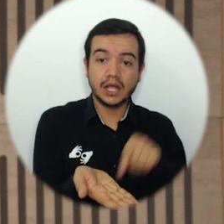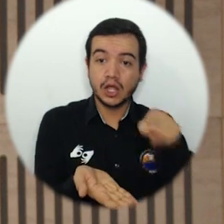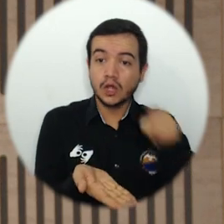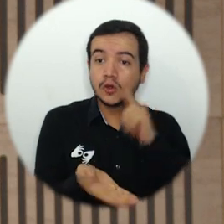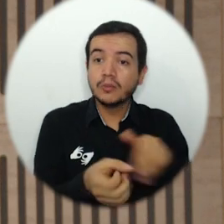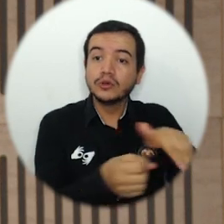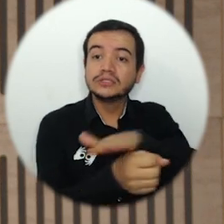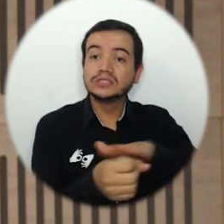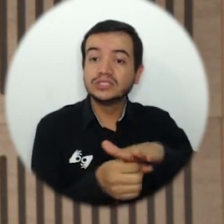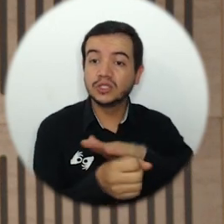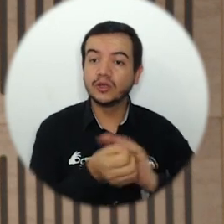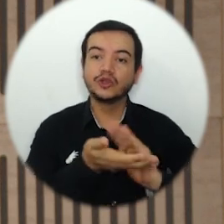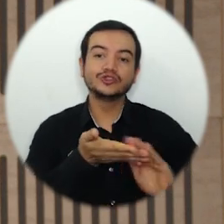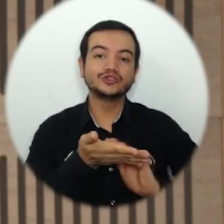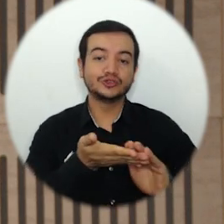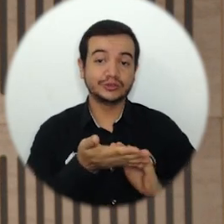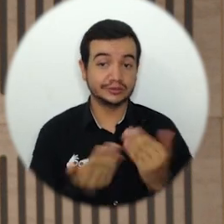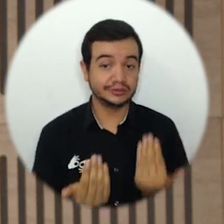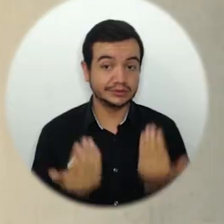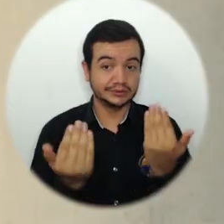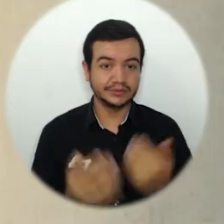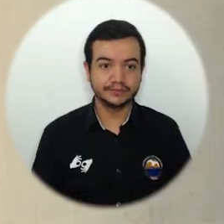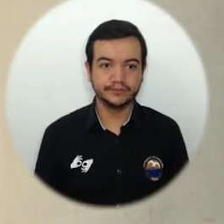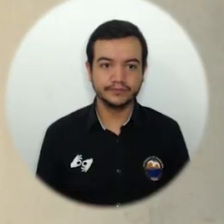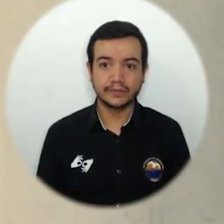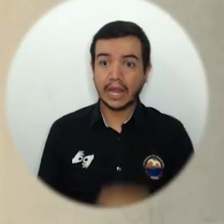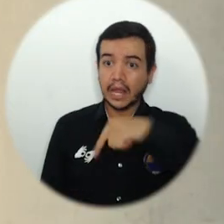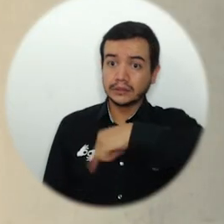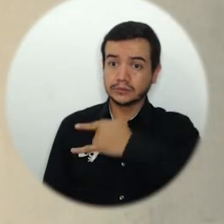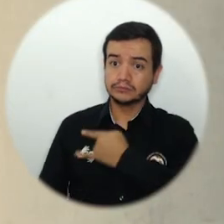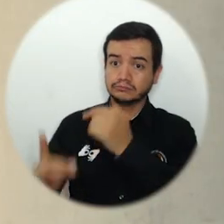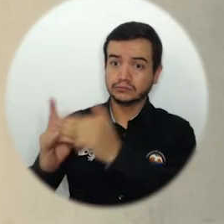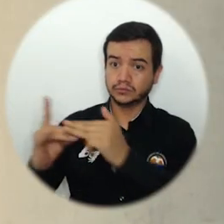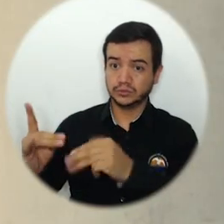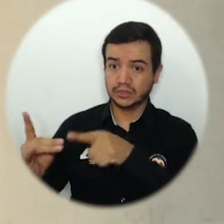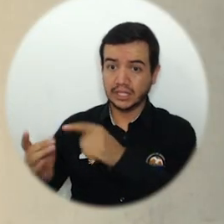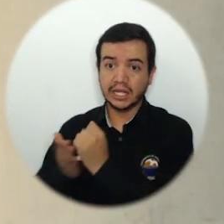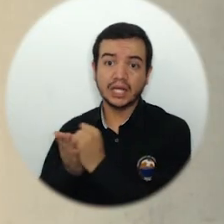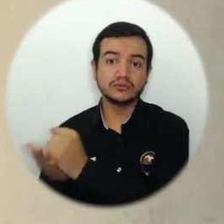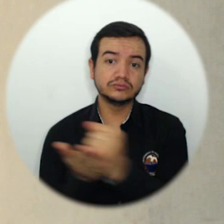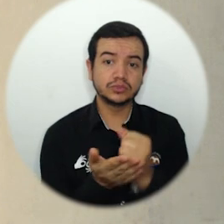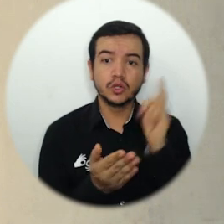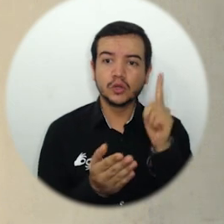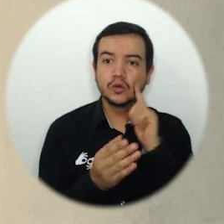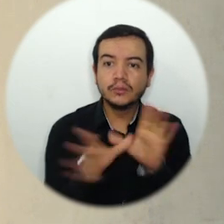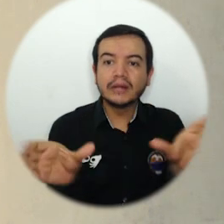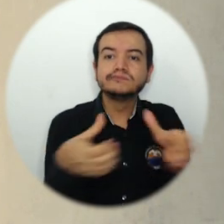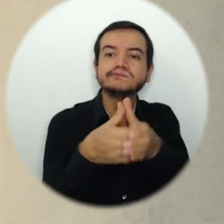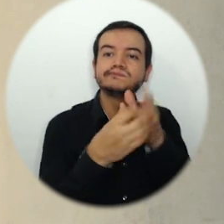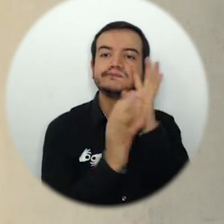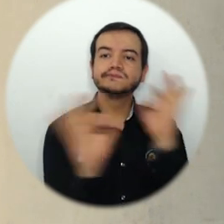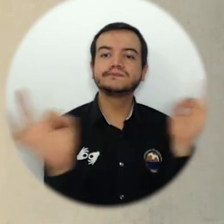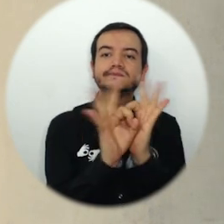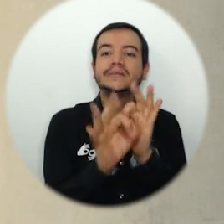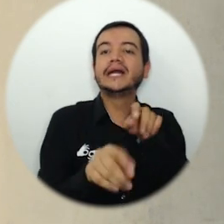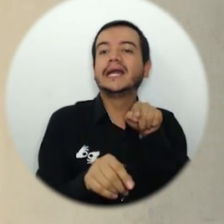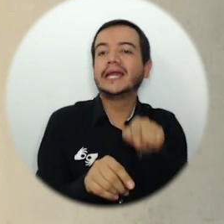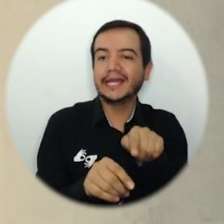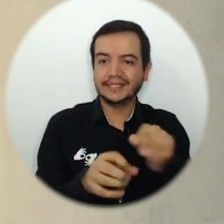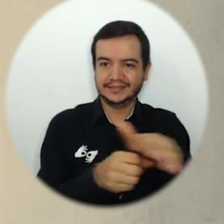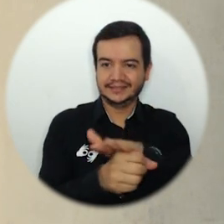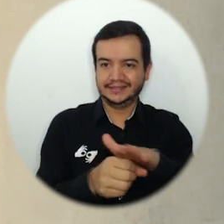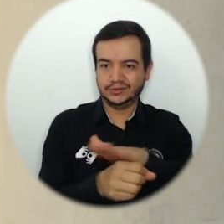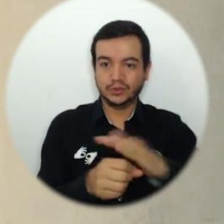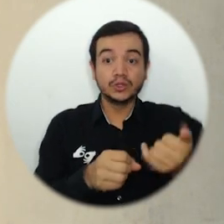de población las soluciones que necesite. Un liderazgo de la Universidad Magdalena en el territorio para un problema muy puntual y que